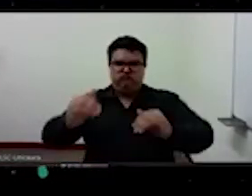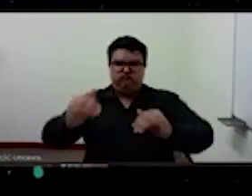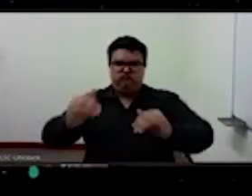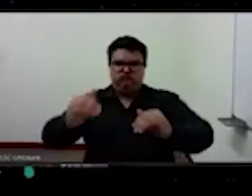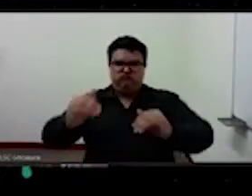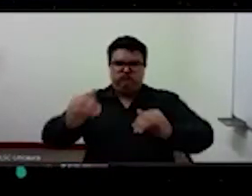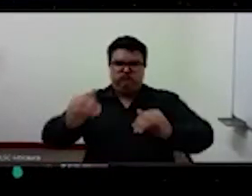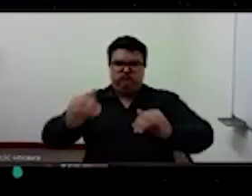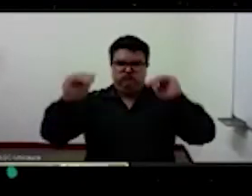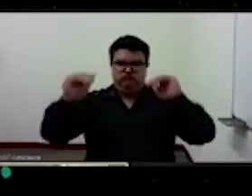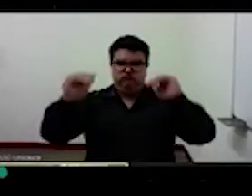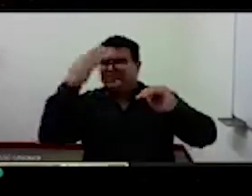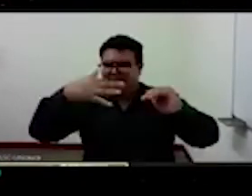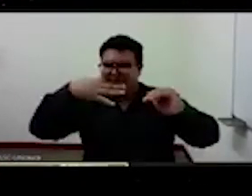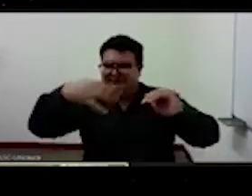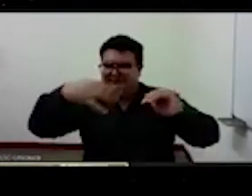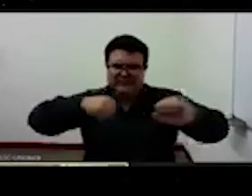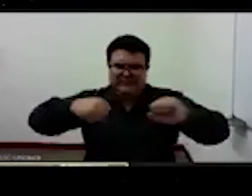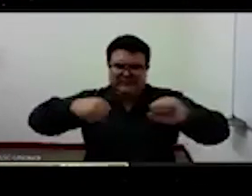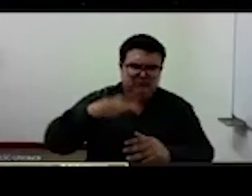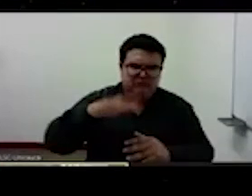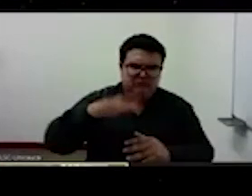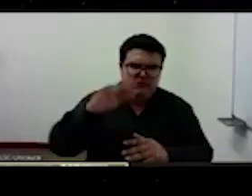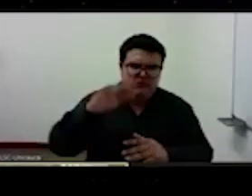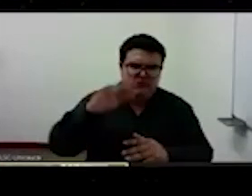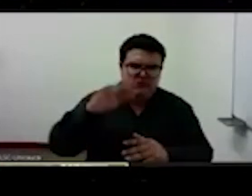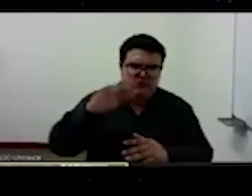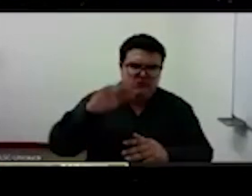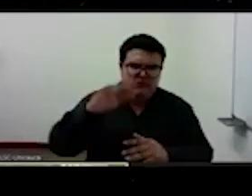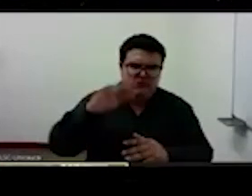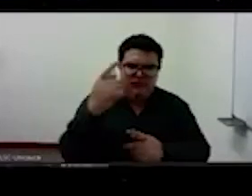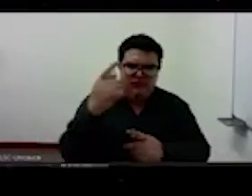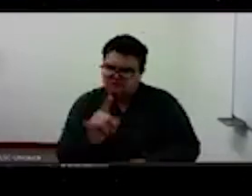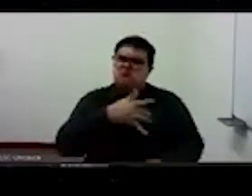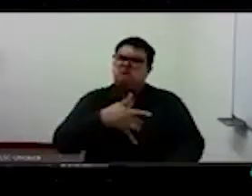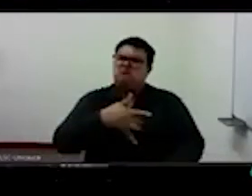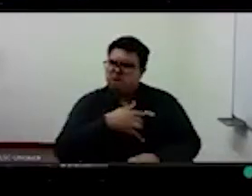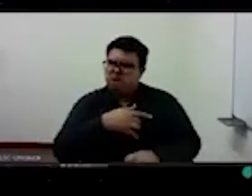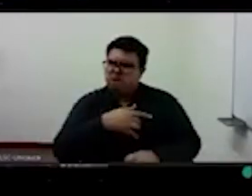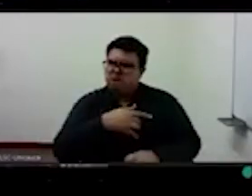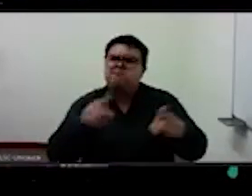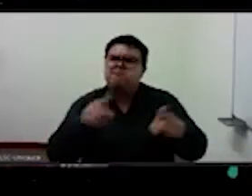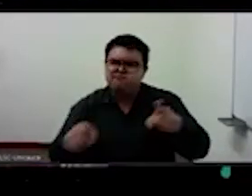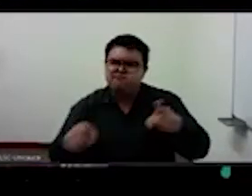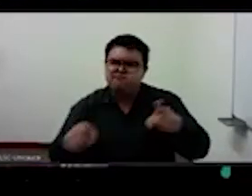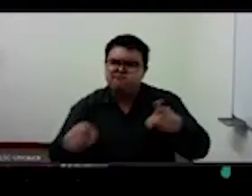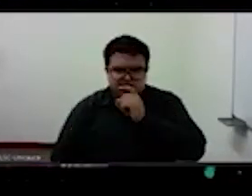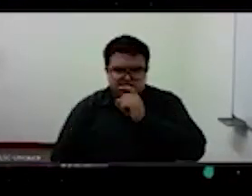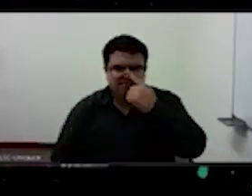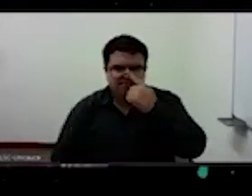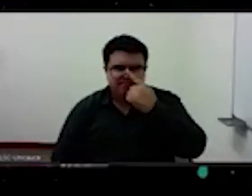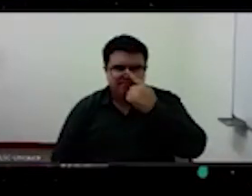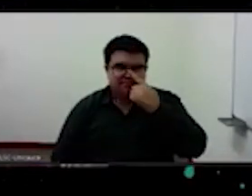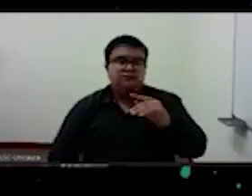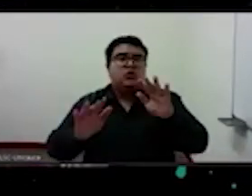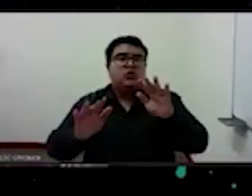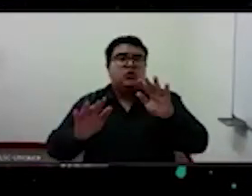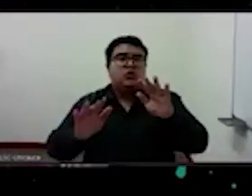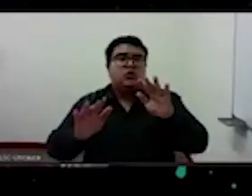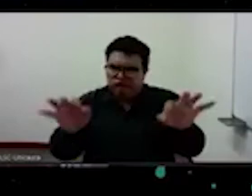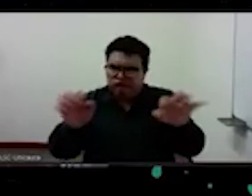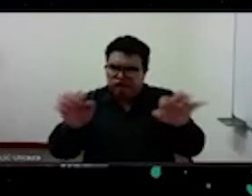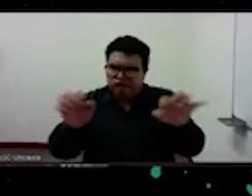pudo dotarse de herramientas para la eficacidad